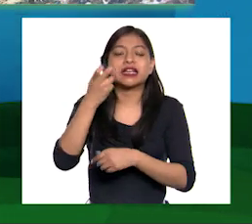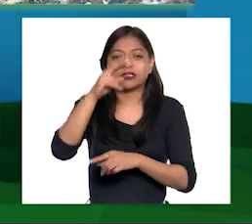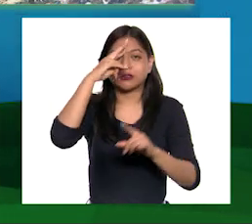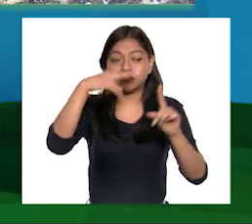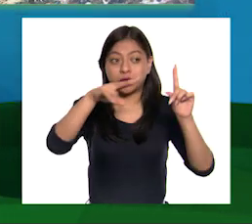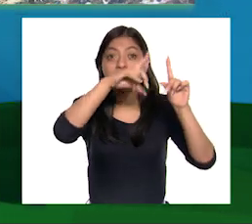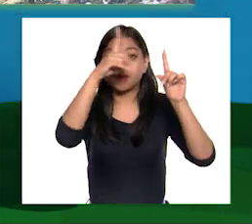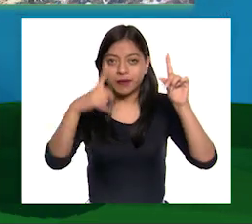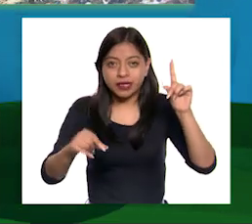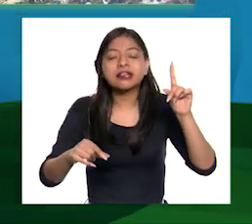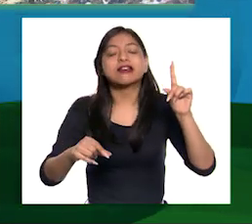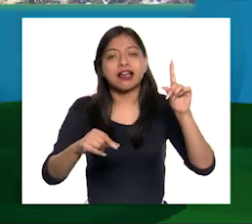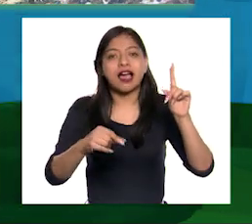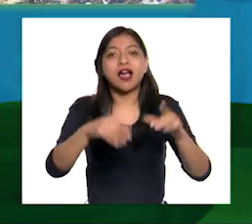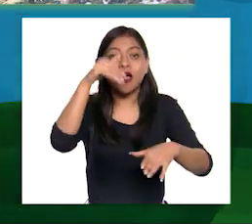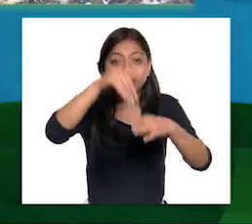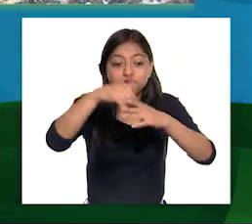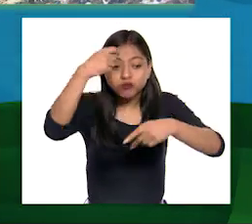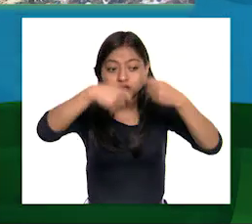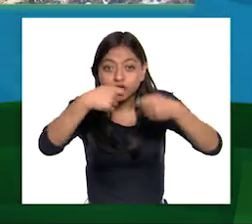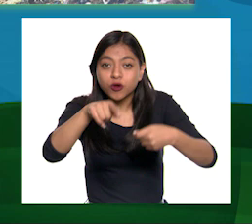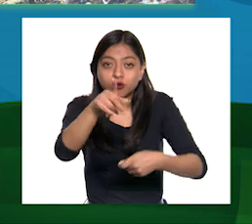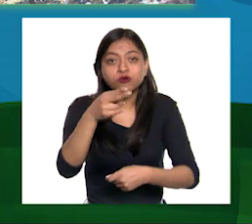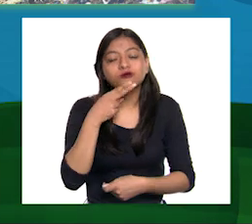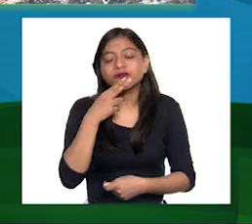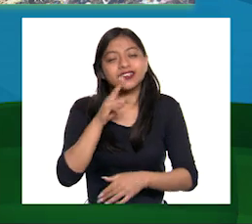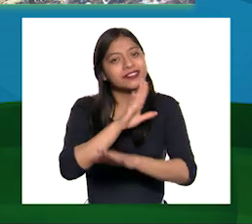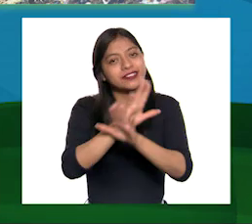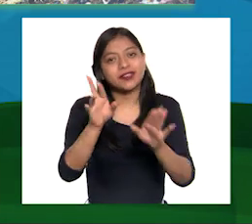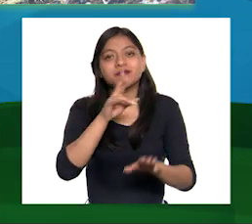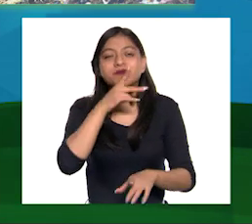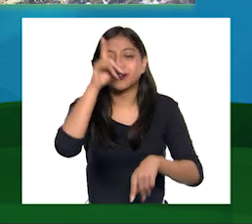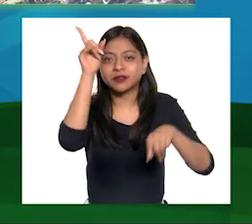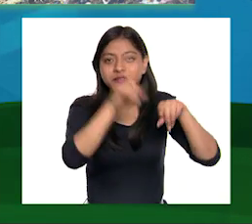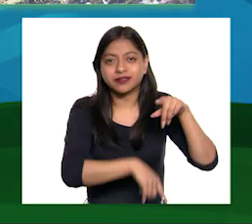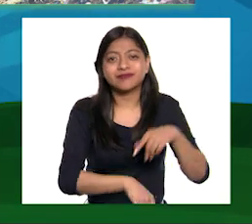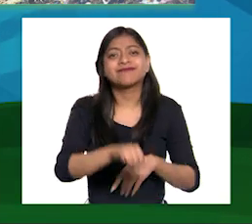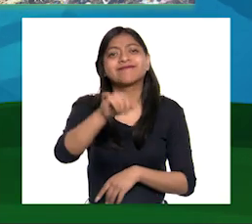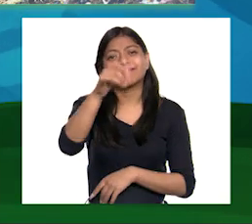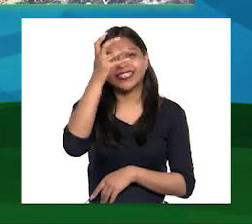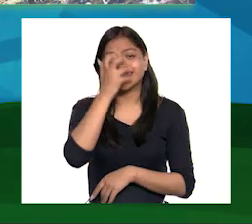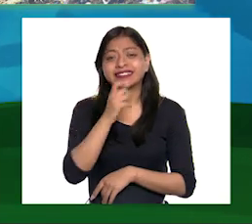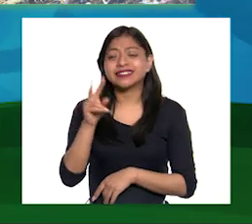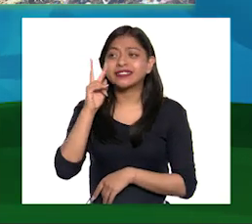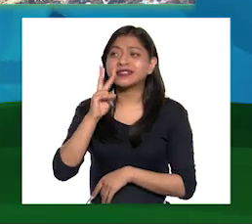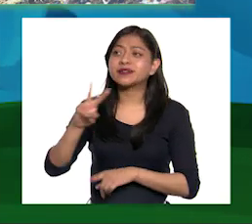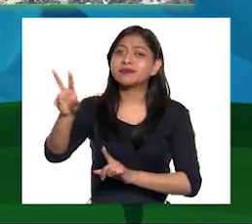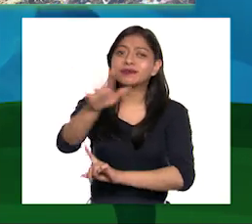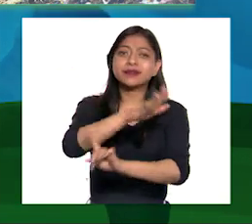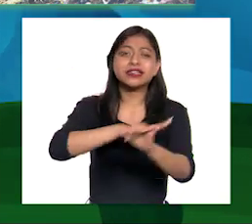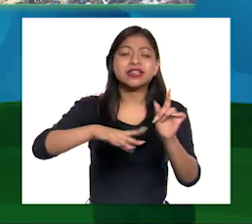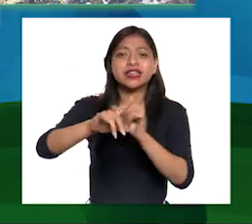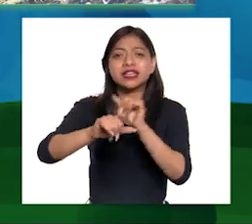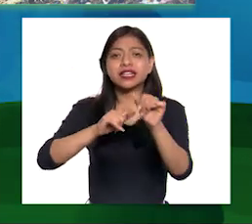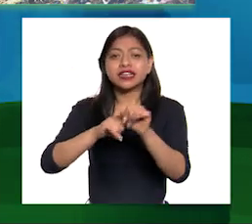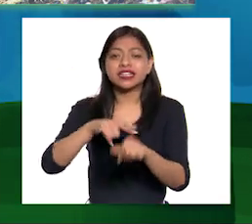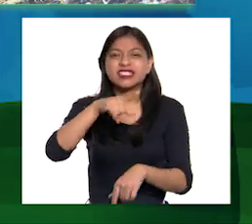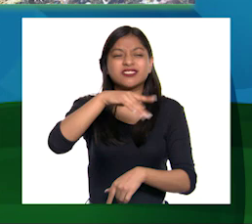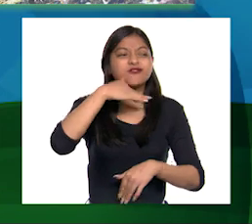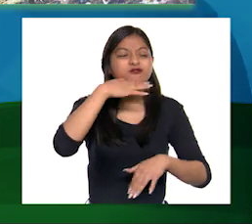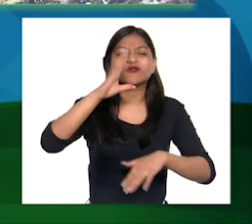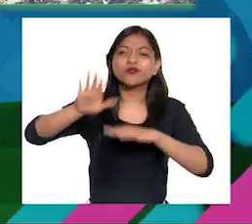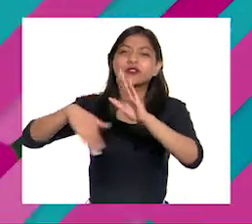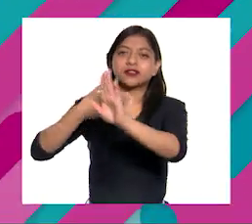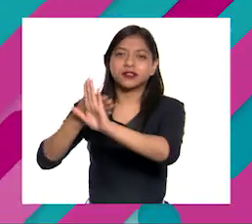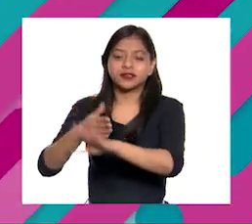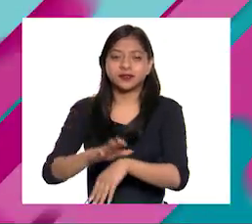comenzó a restringir el uso de bolsas Sí Qué tristeza, ¿verdad? Sí Hola, chicas ¿Cómo